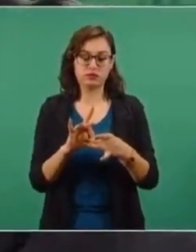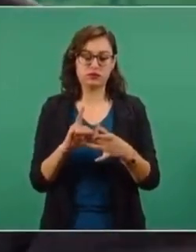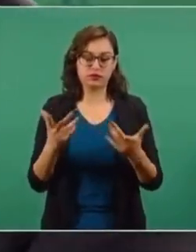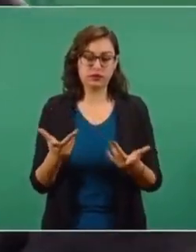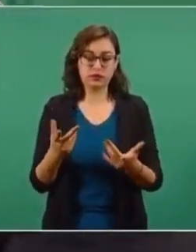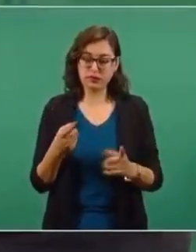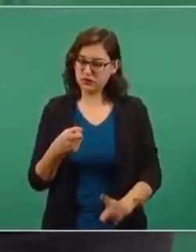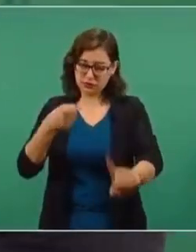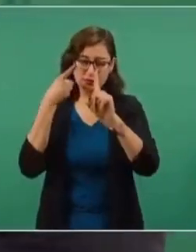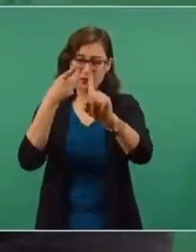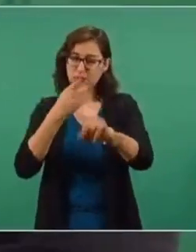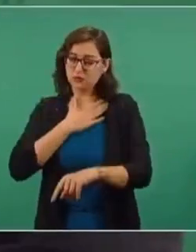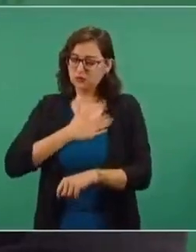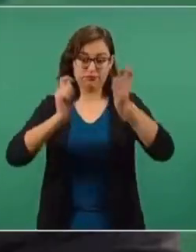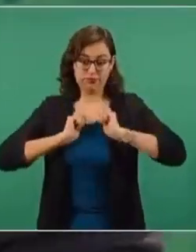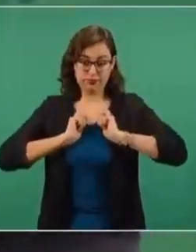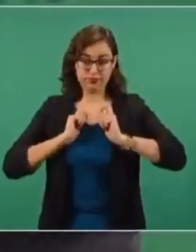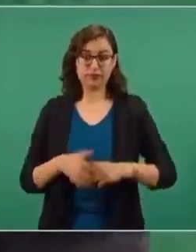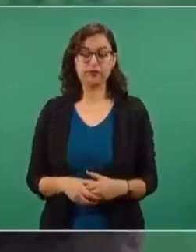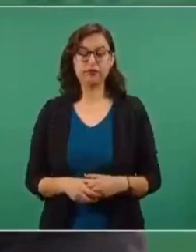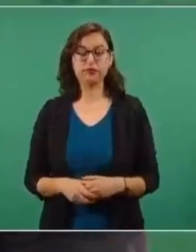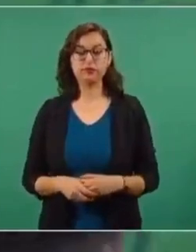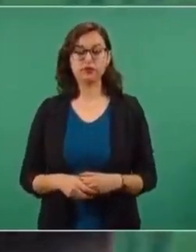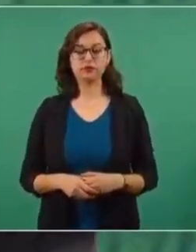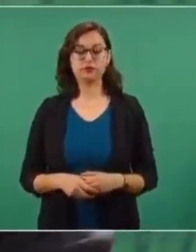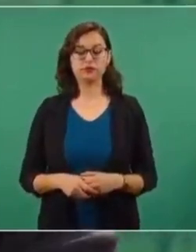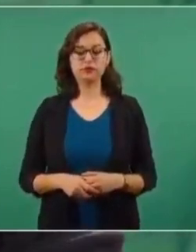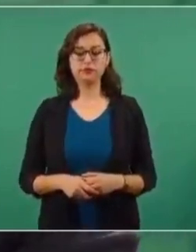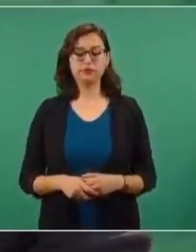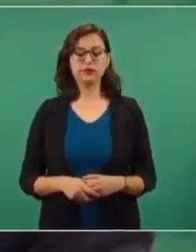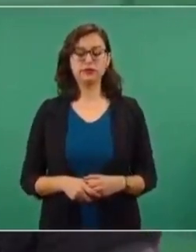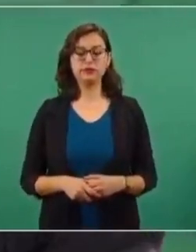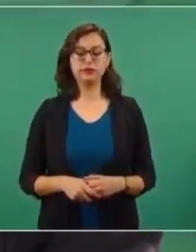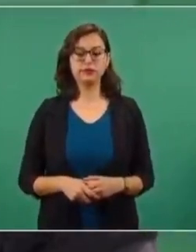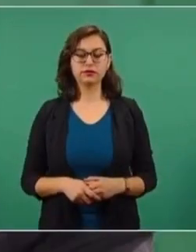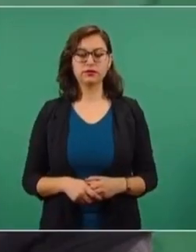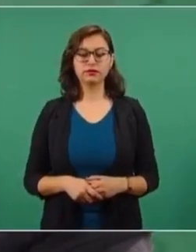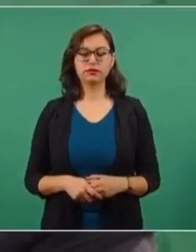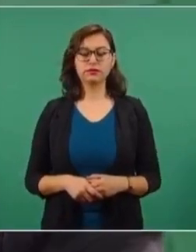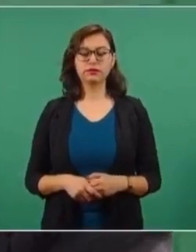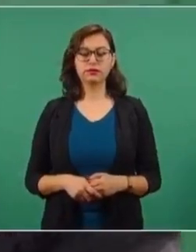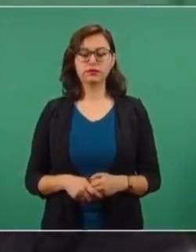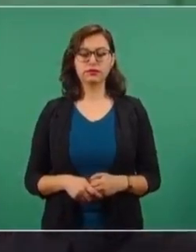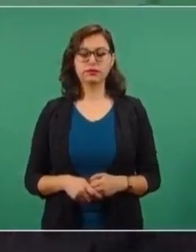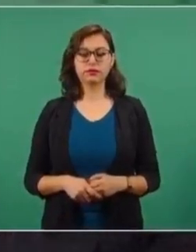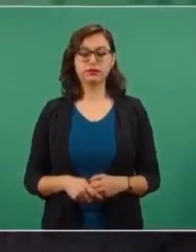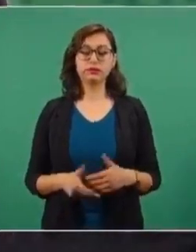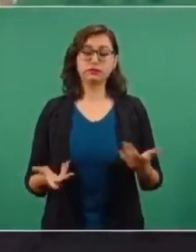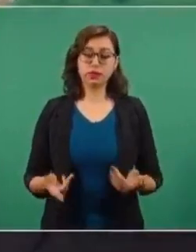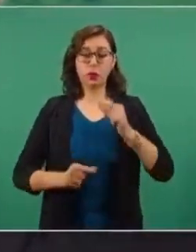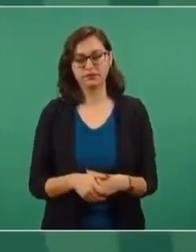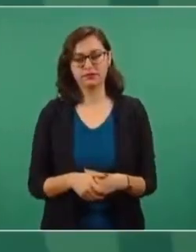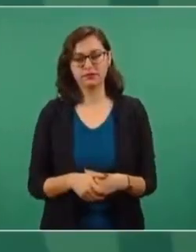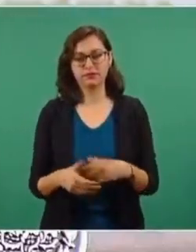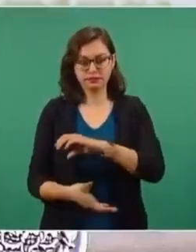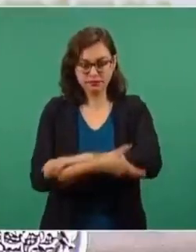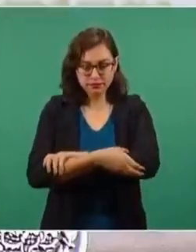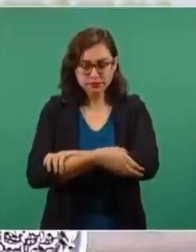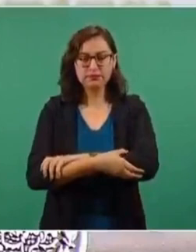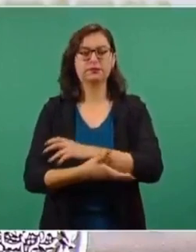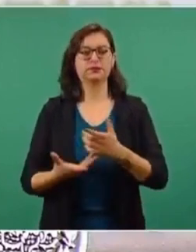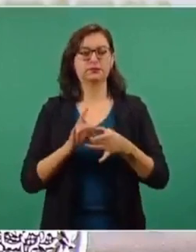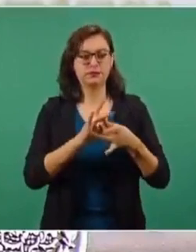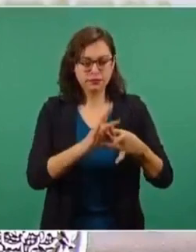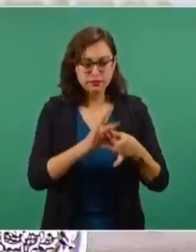defiendo la causa de la justicia. Y ojalá y cada vez nos humanicemos más. Ser solidarios,